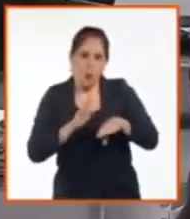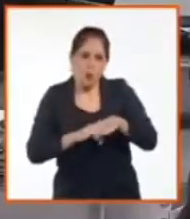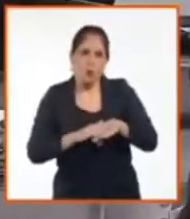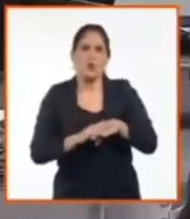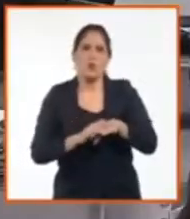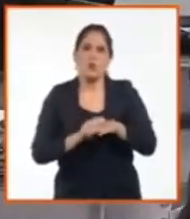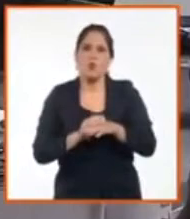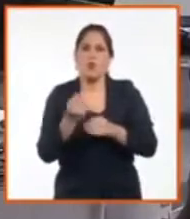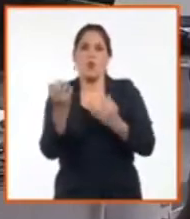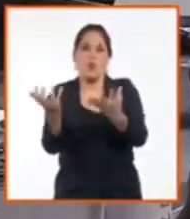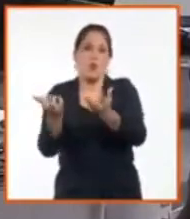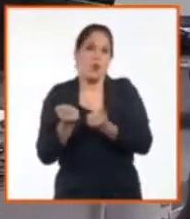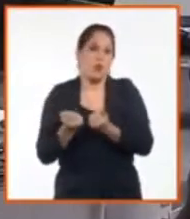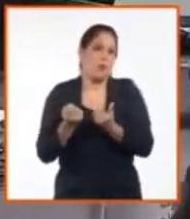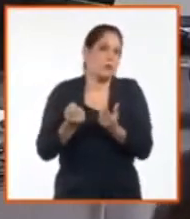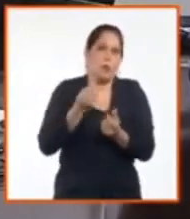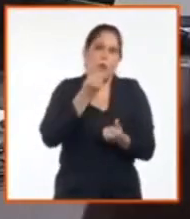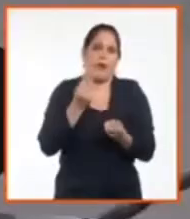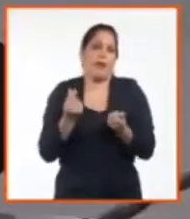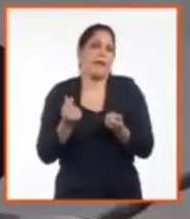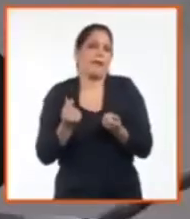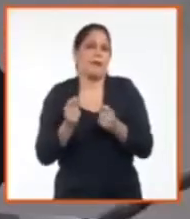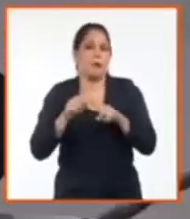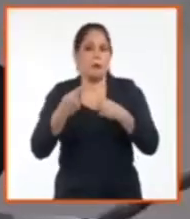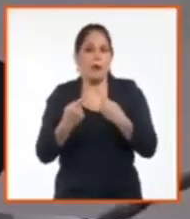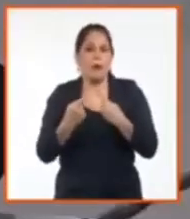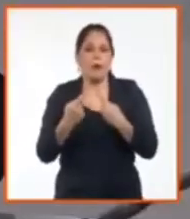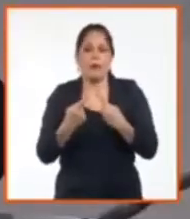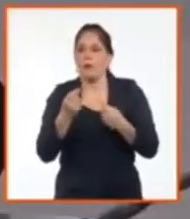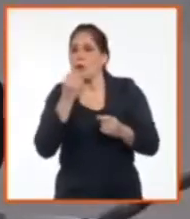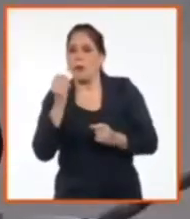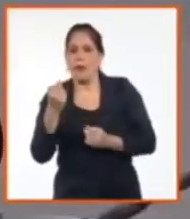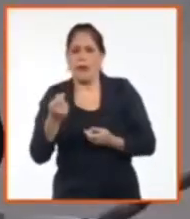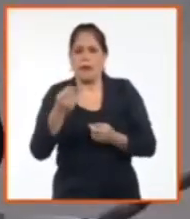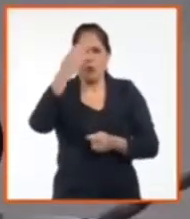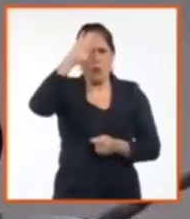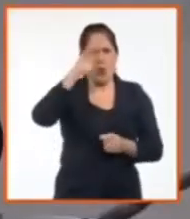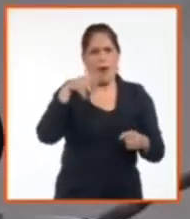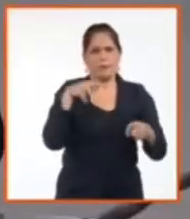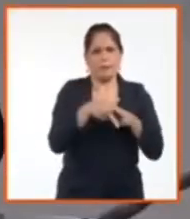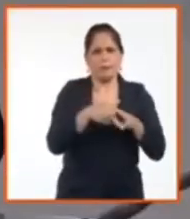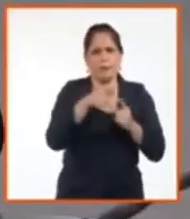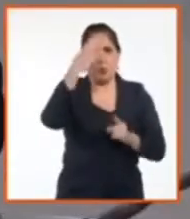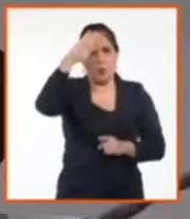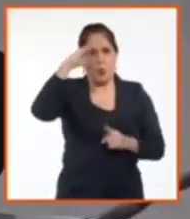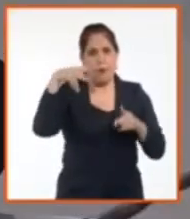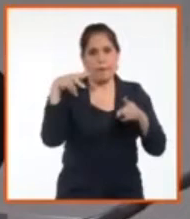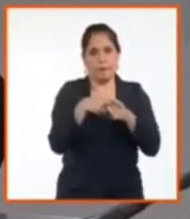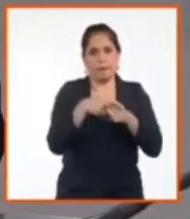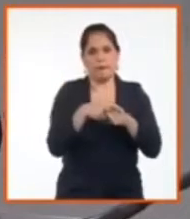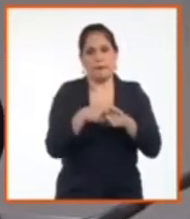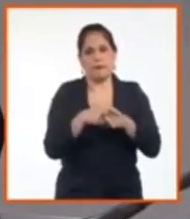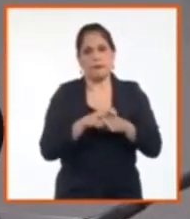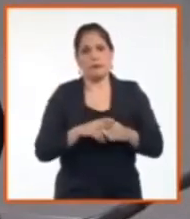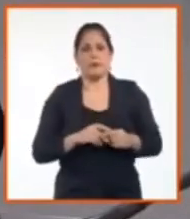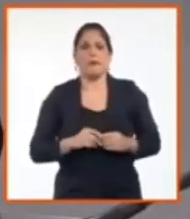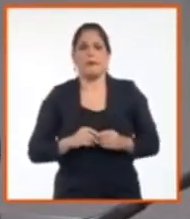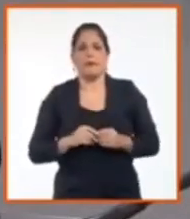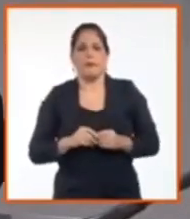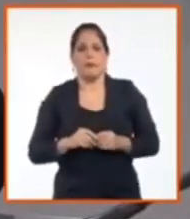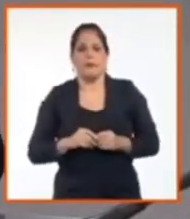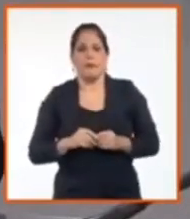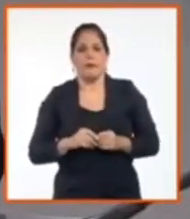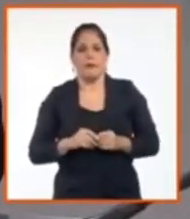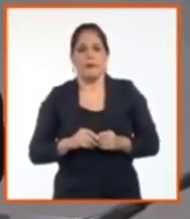llegue aquí. No hay manera de que el dinero llegue aquí por diferentes problemáticas. Yo incluso voy poner el ejemplo de mensajes que nosotros hemos recibido que tienen que ver con las